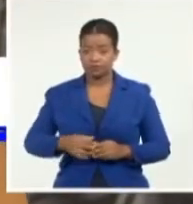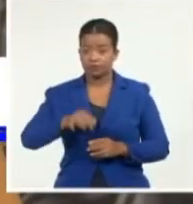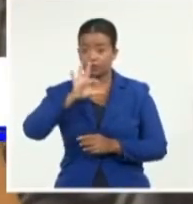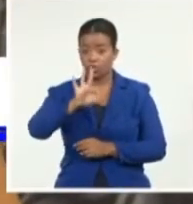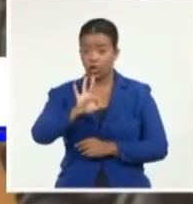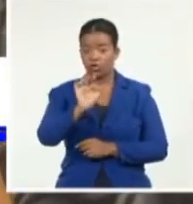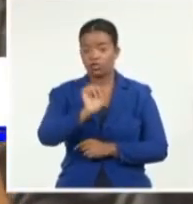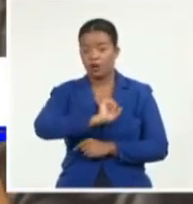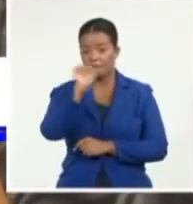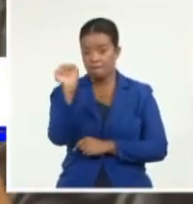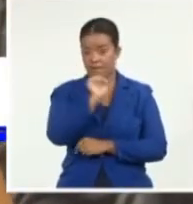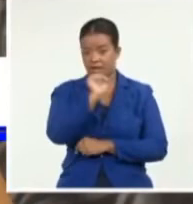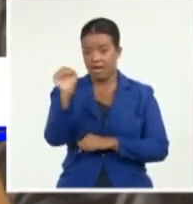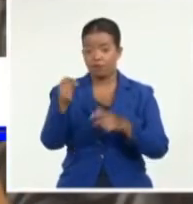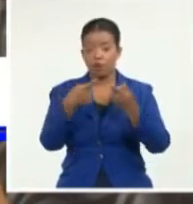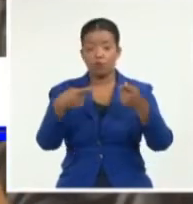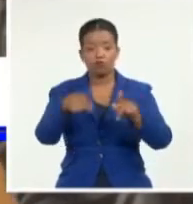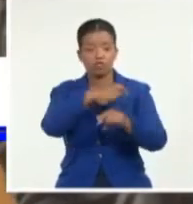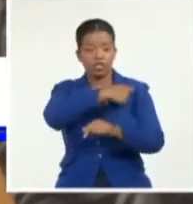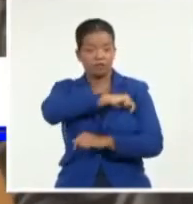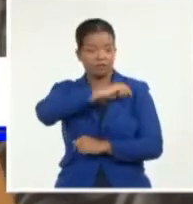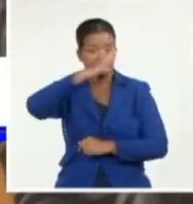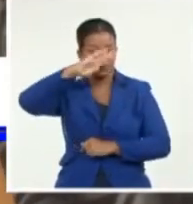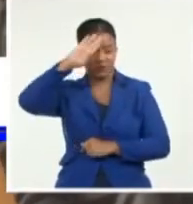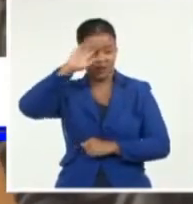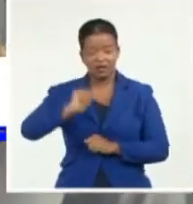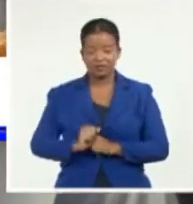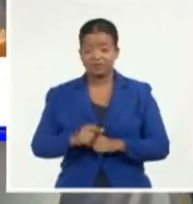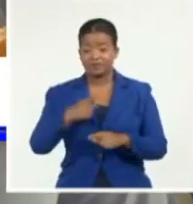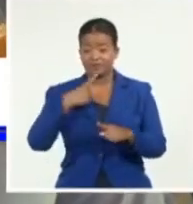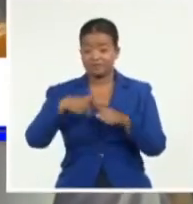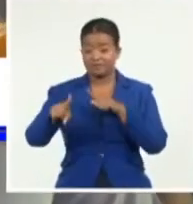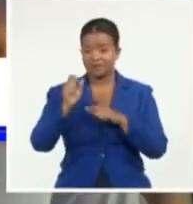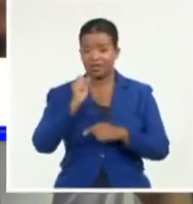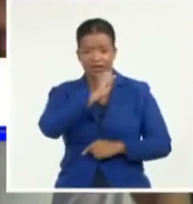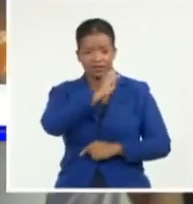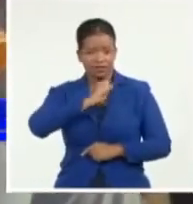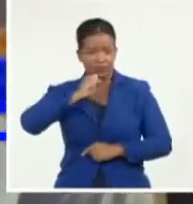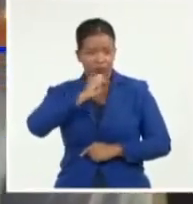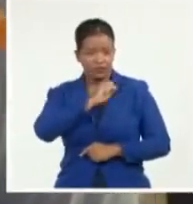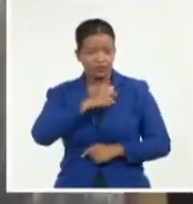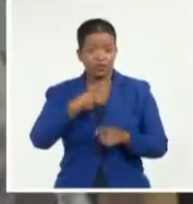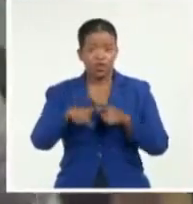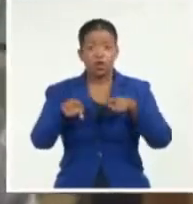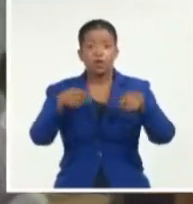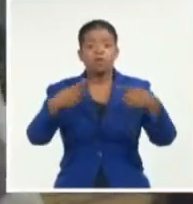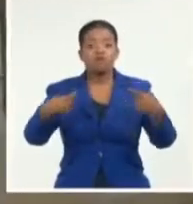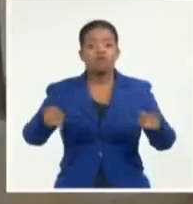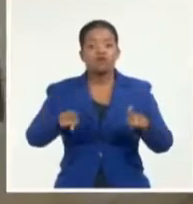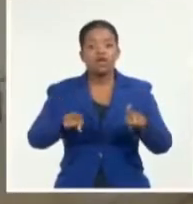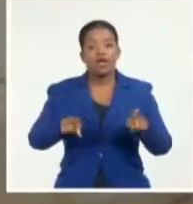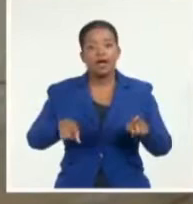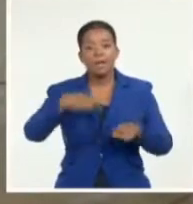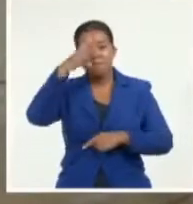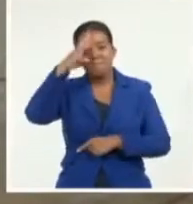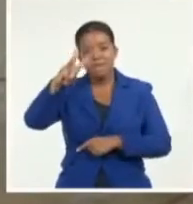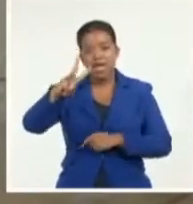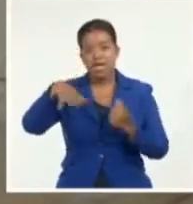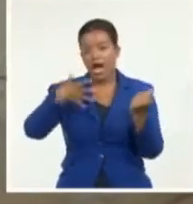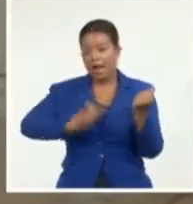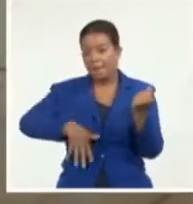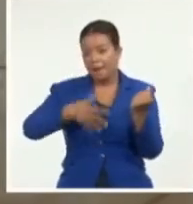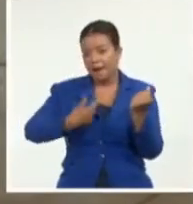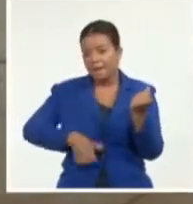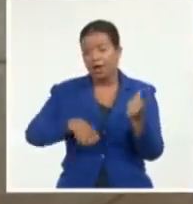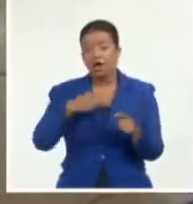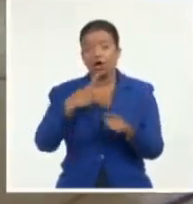popular cubana, cantautor, música regional mexicana y canción. Y